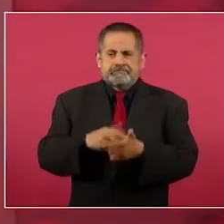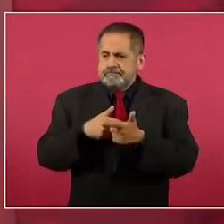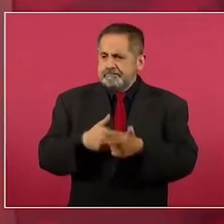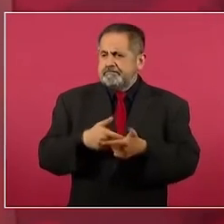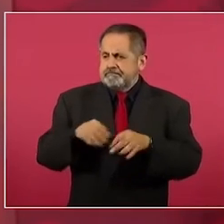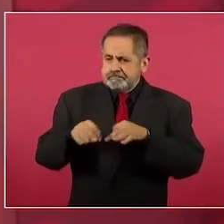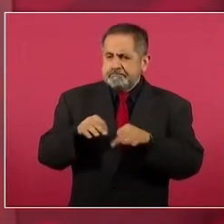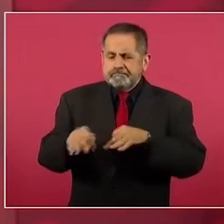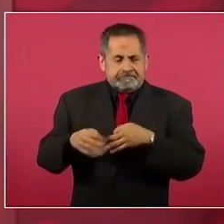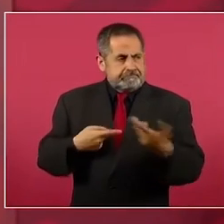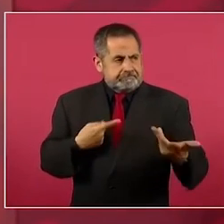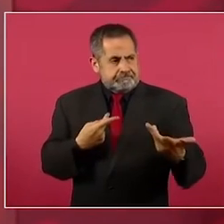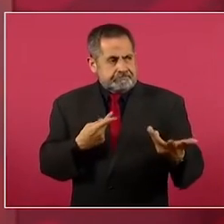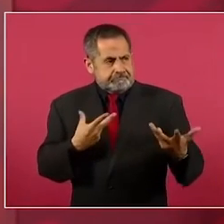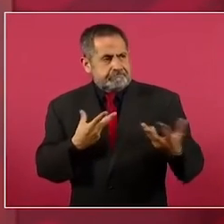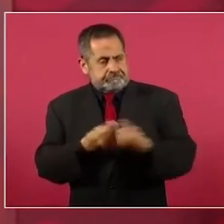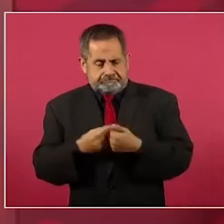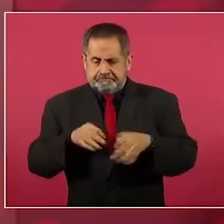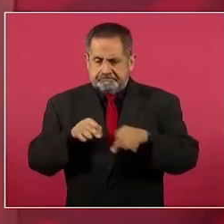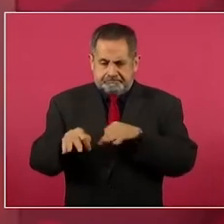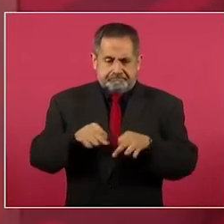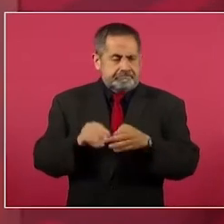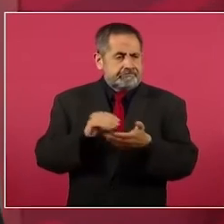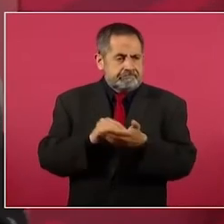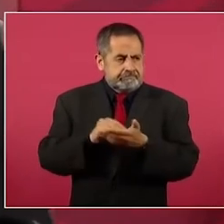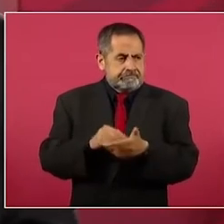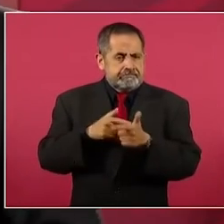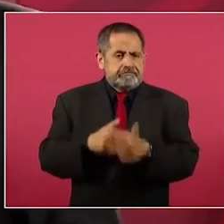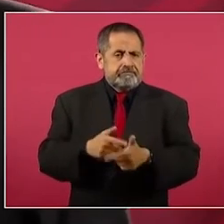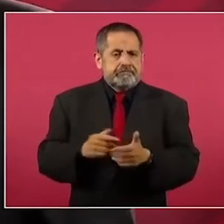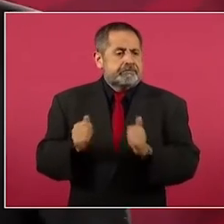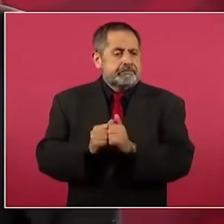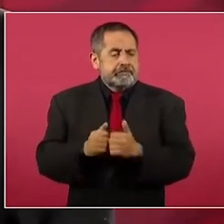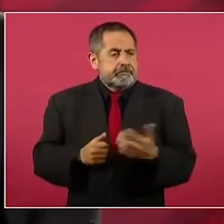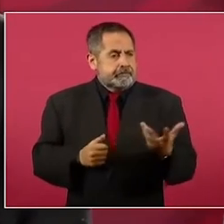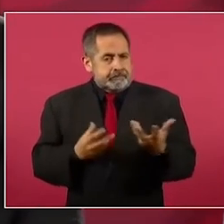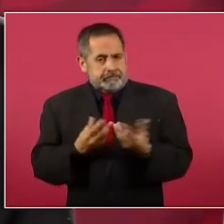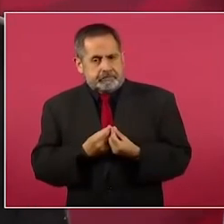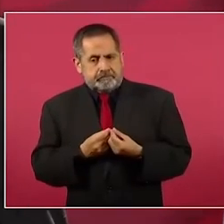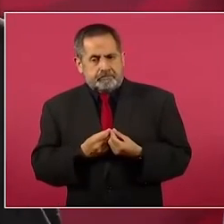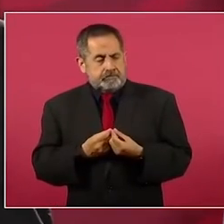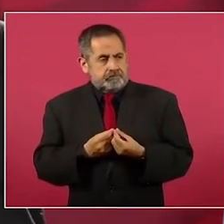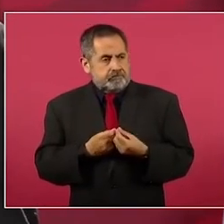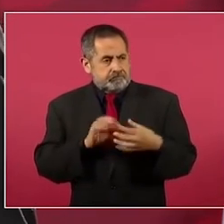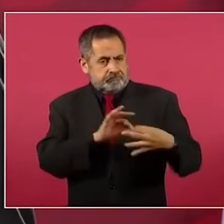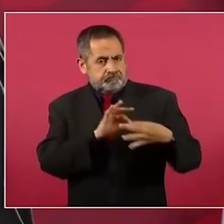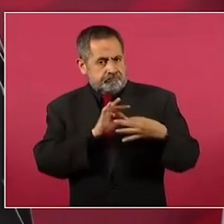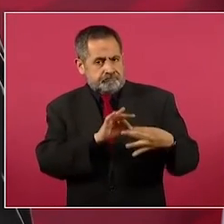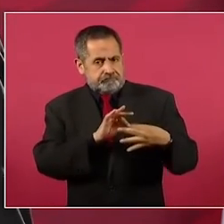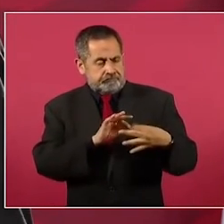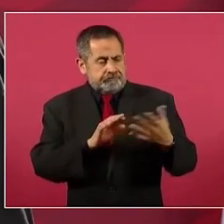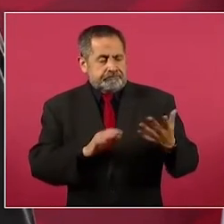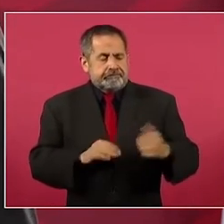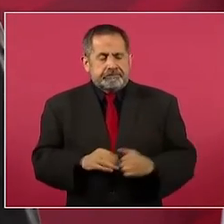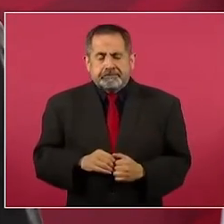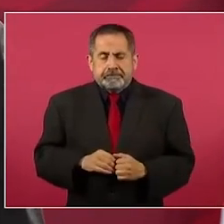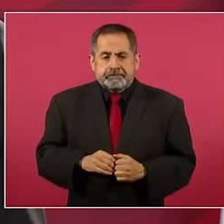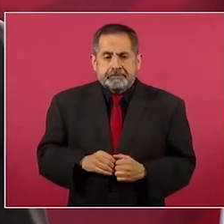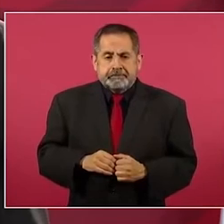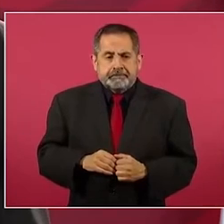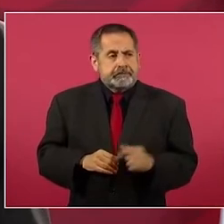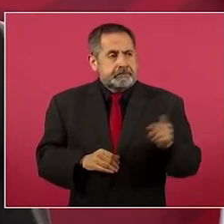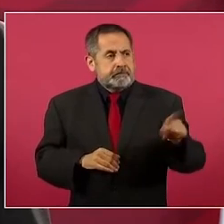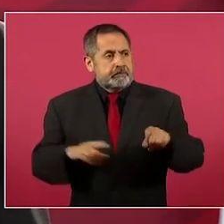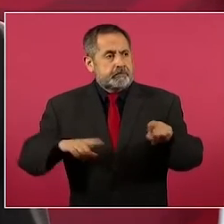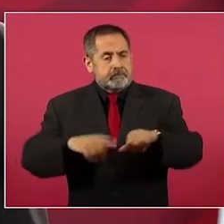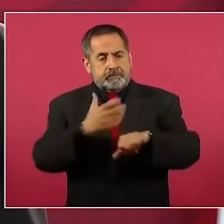de manera coordinada con el